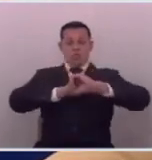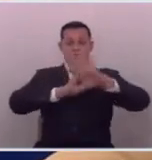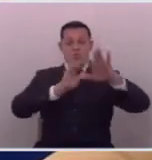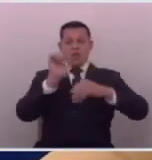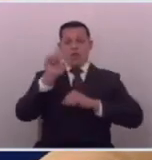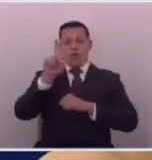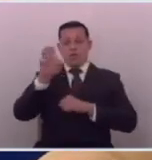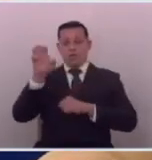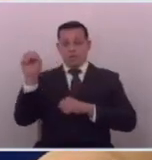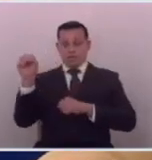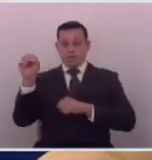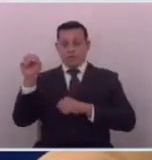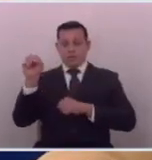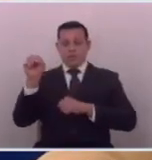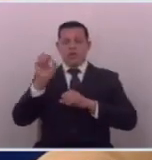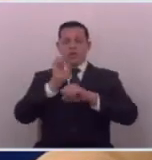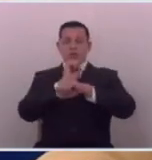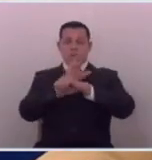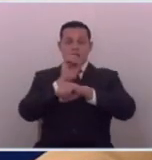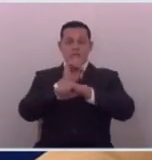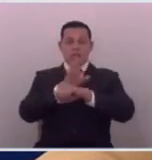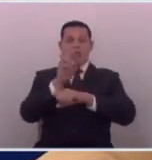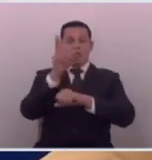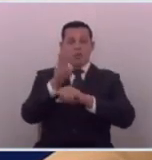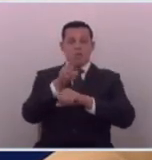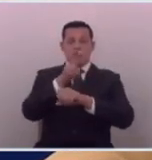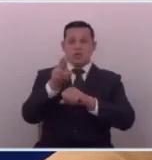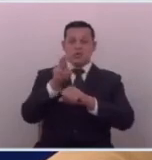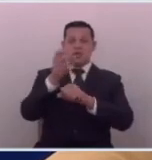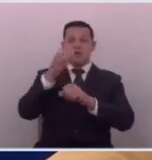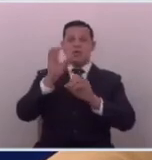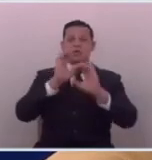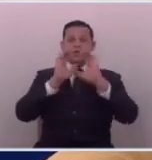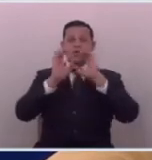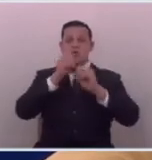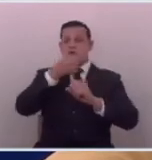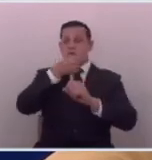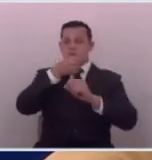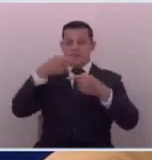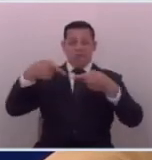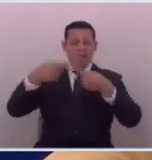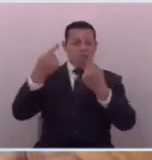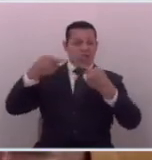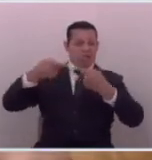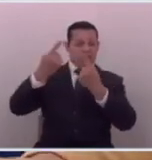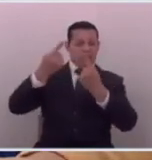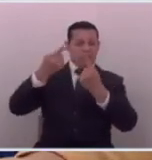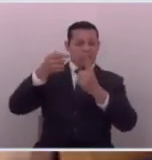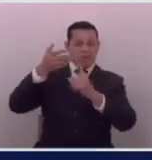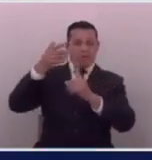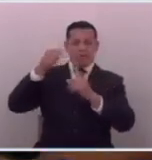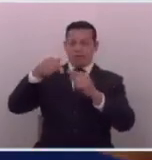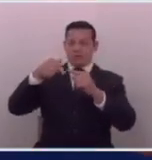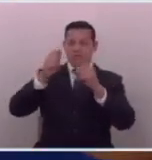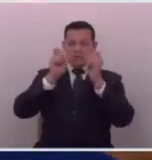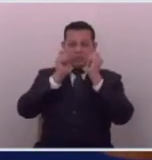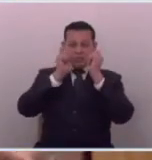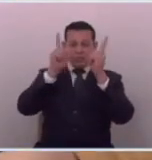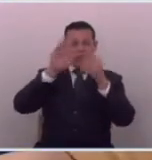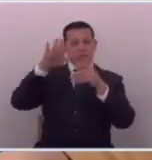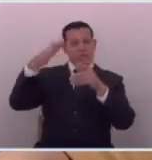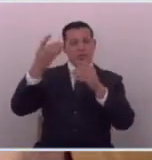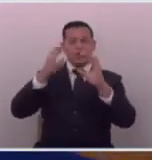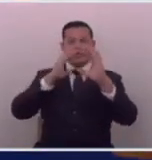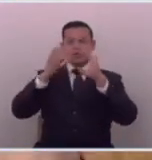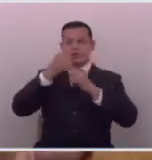la APES donde se ponen a decir que ay pobrecito sus periodistas están siendo atacados increíble después de cómo esos